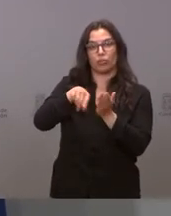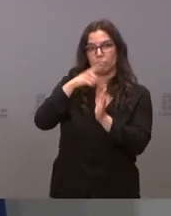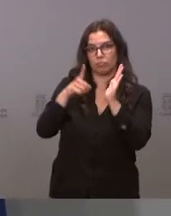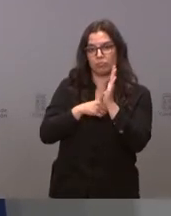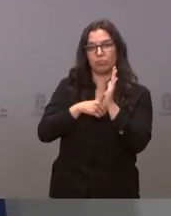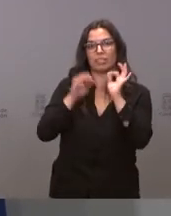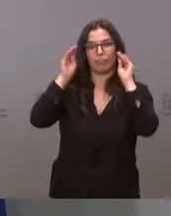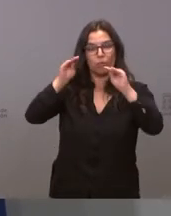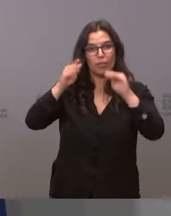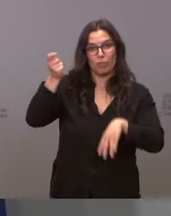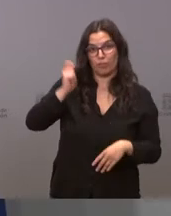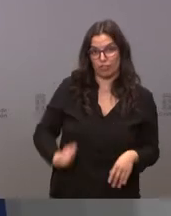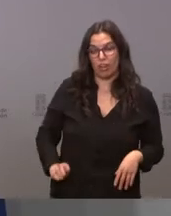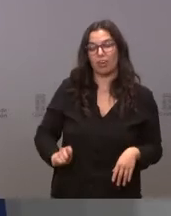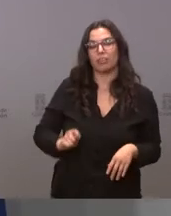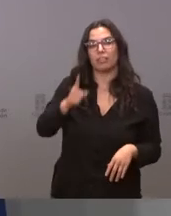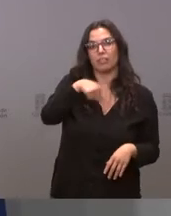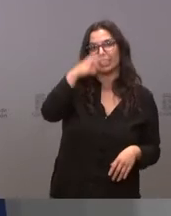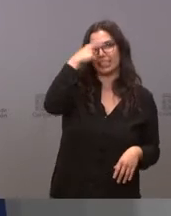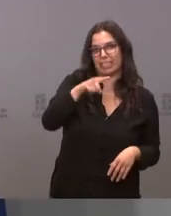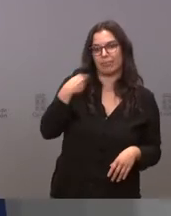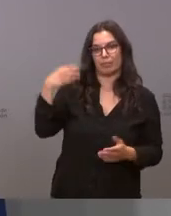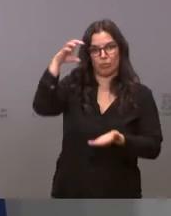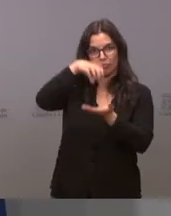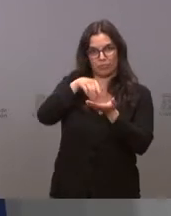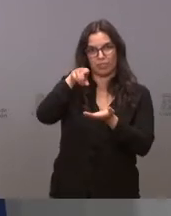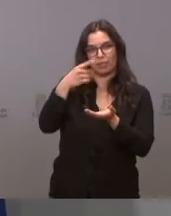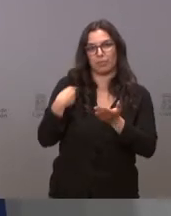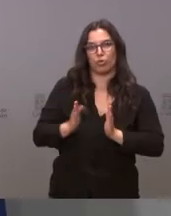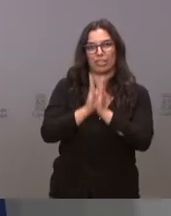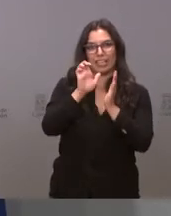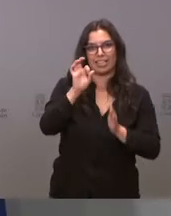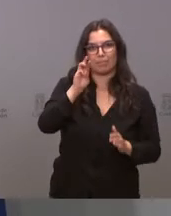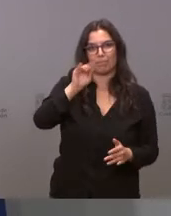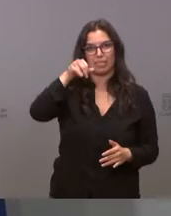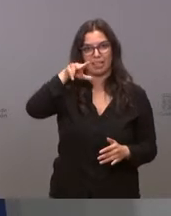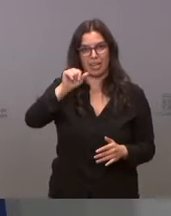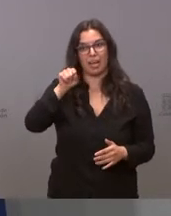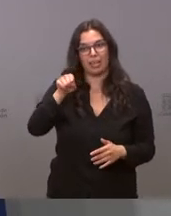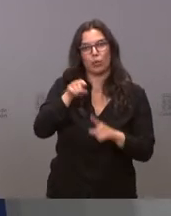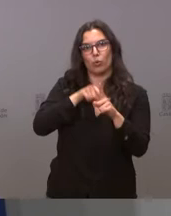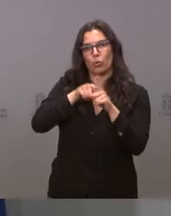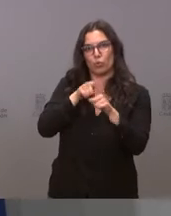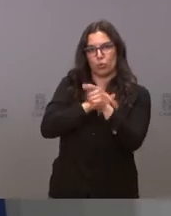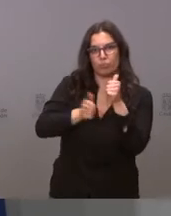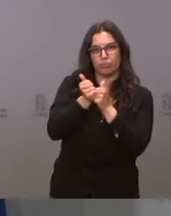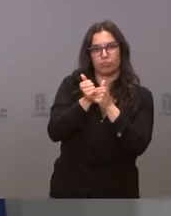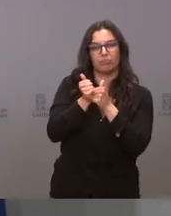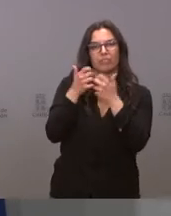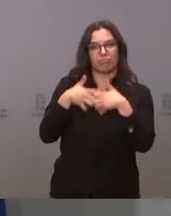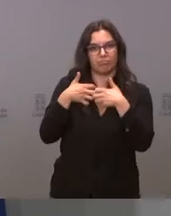Formación Profesional que saben está ubicado en La Santa Espina que son las que van a hacer el uso preferencial de esta